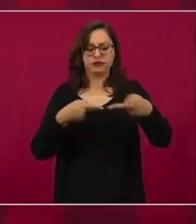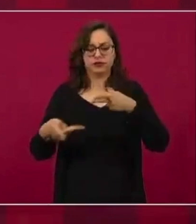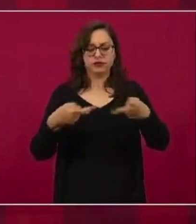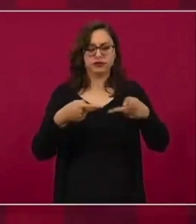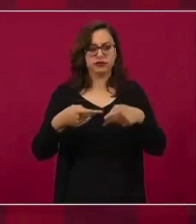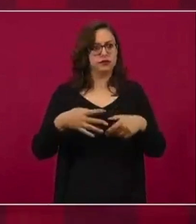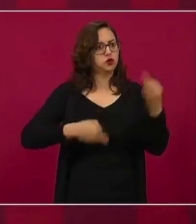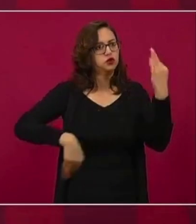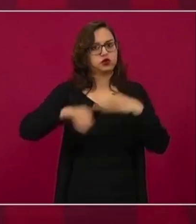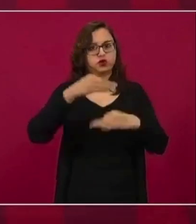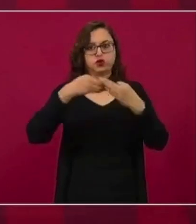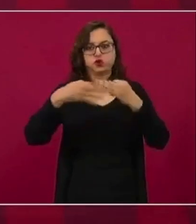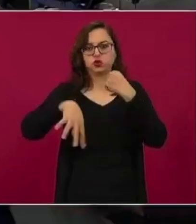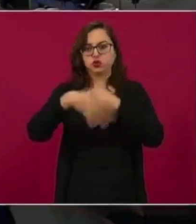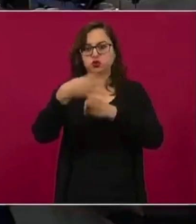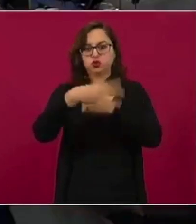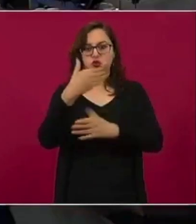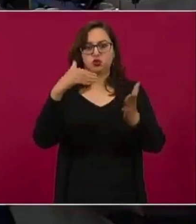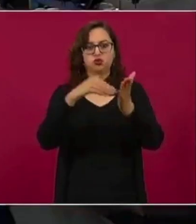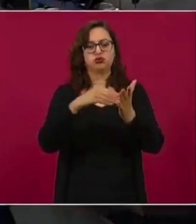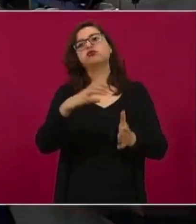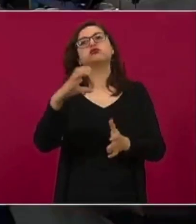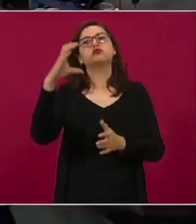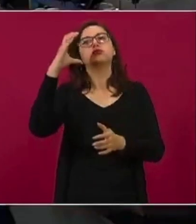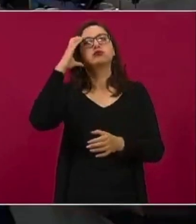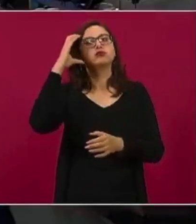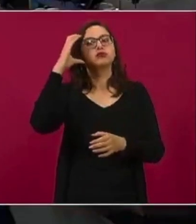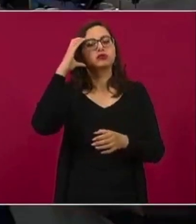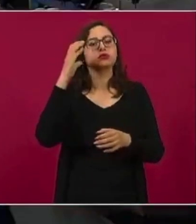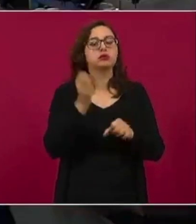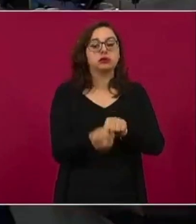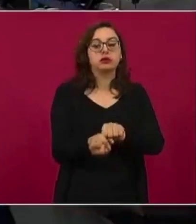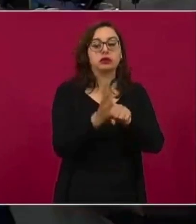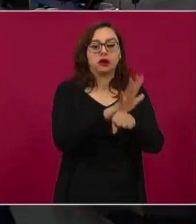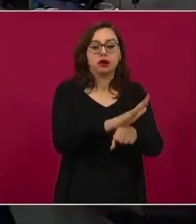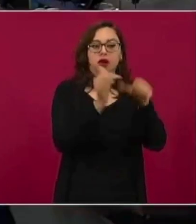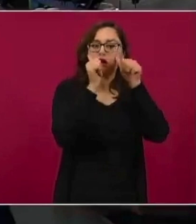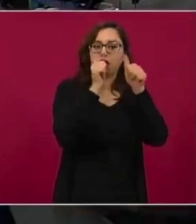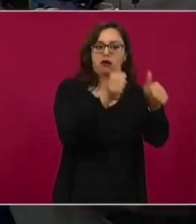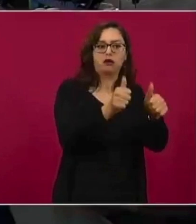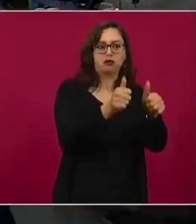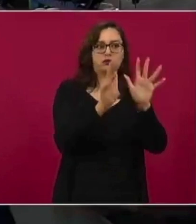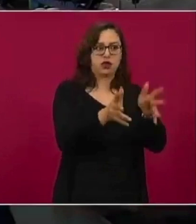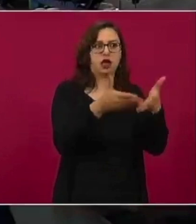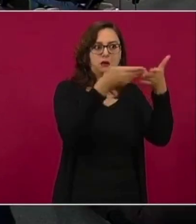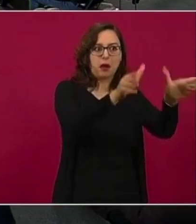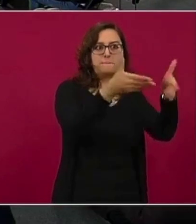reinstalen para COVID y manteniendo, de acuerdo a su pregunta, la